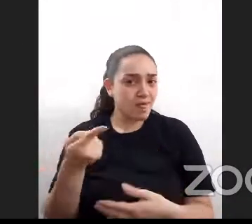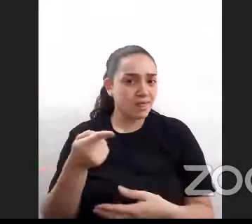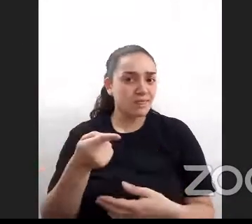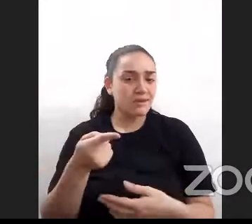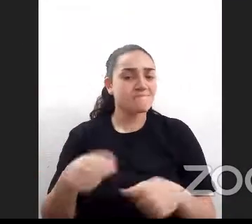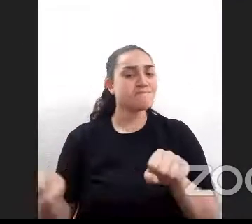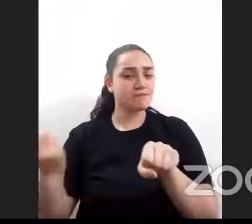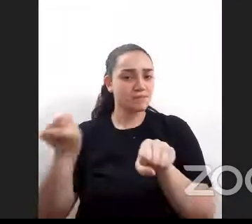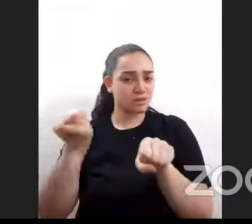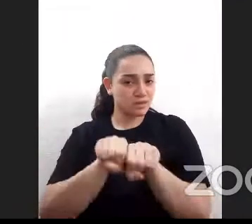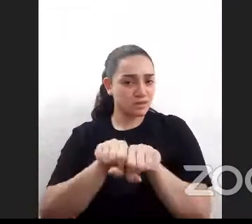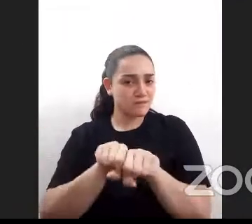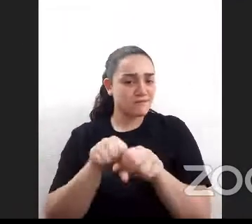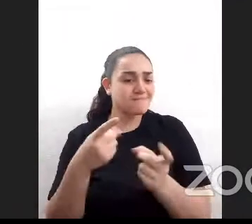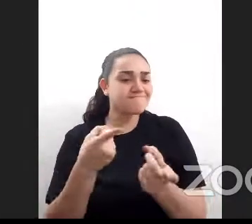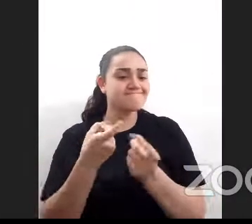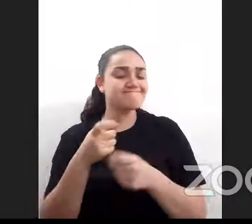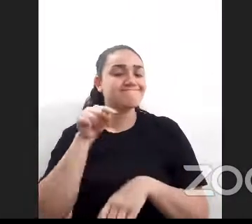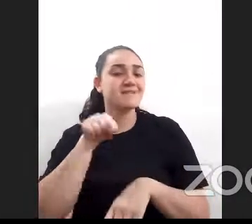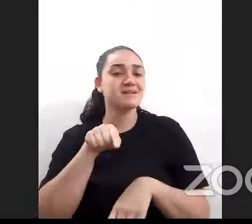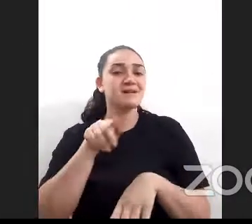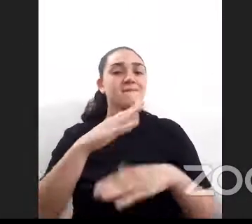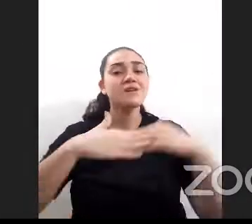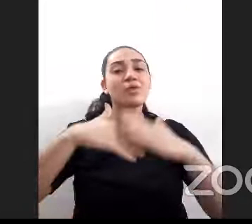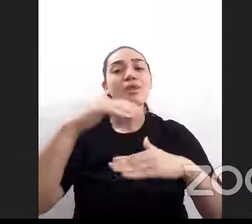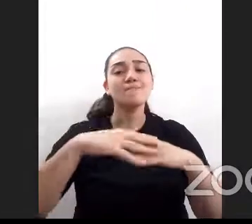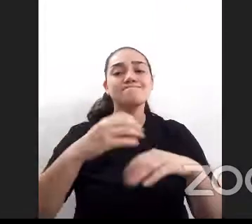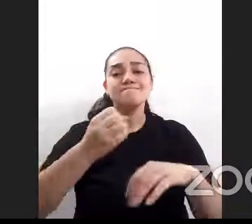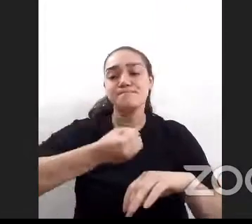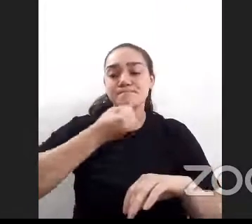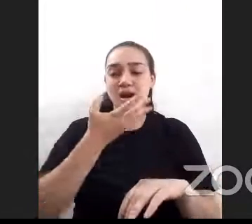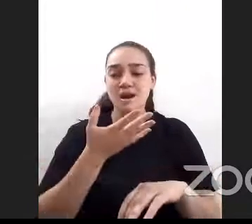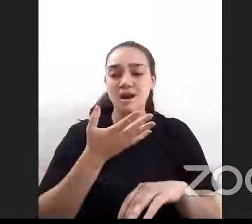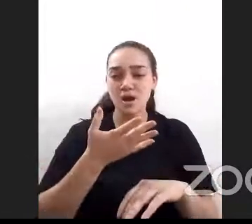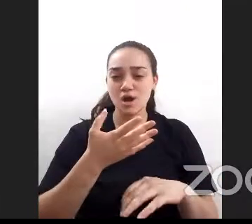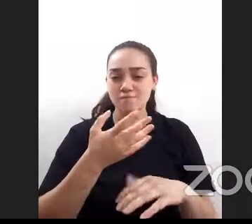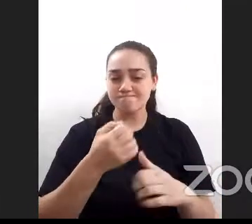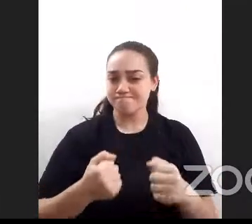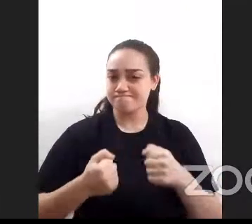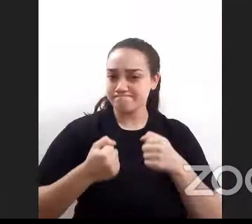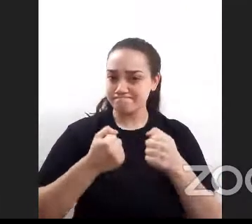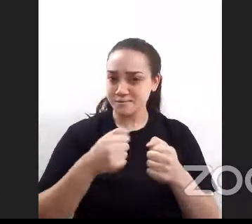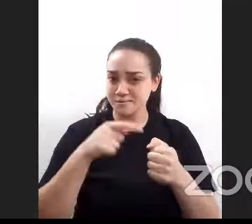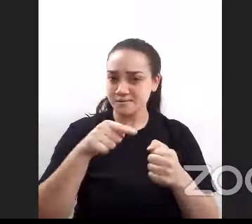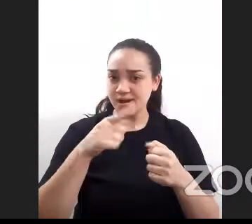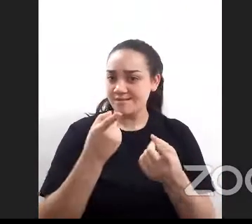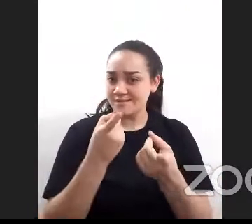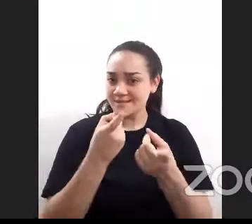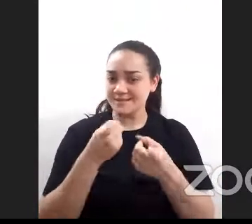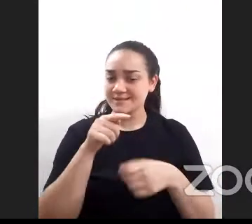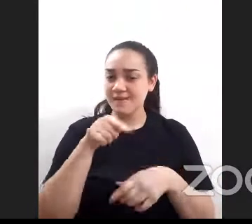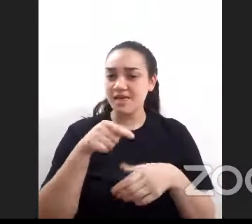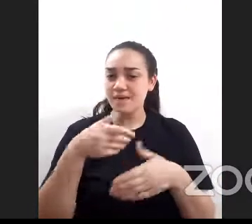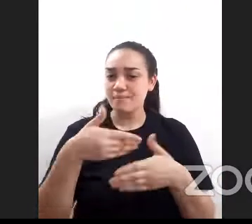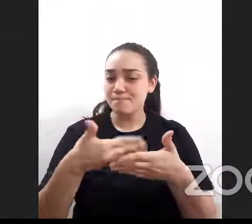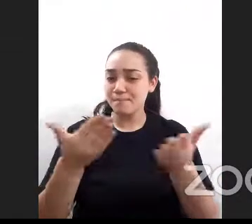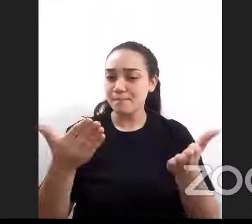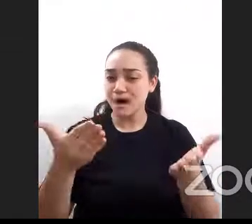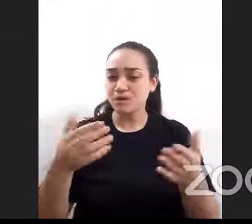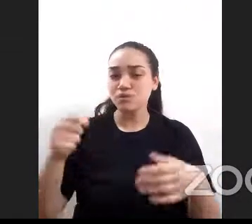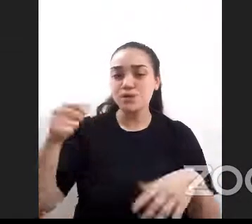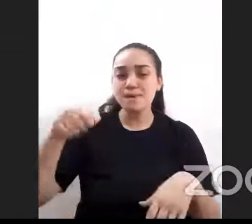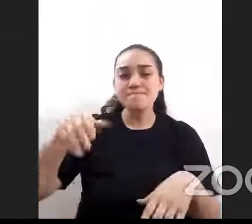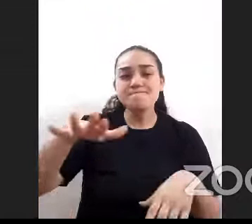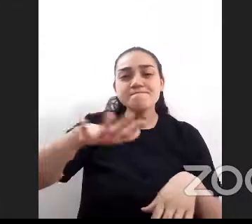me parece que la infraestructura que mejor soporta ese tipo de necesidad o ese tipo de aperturas de nuevos barrios en zonas